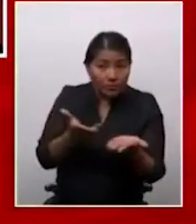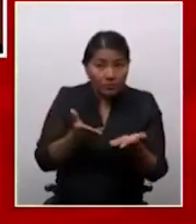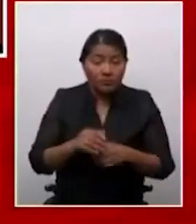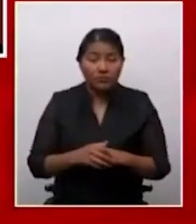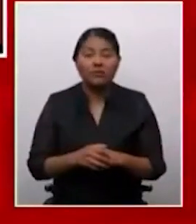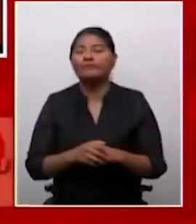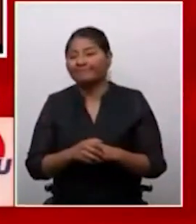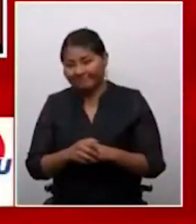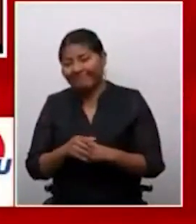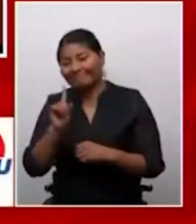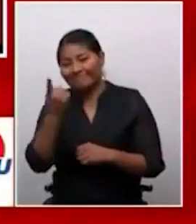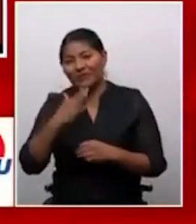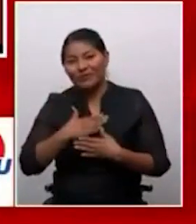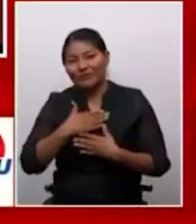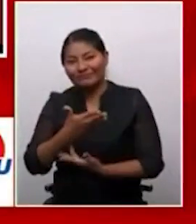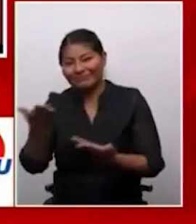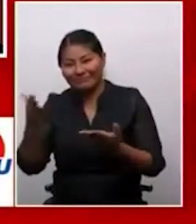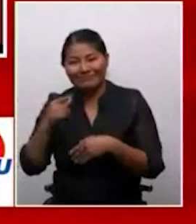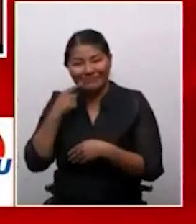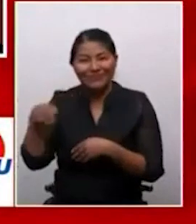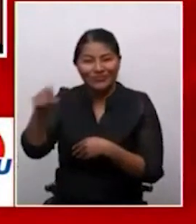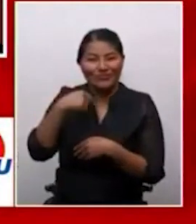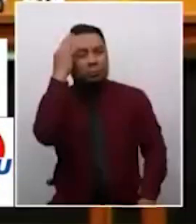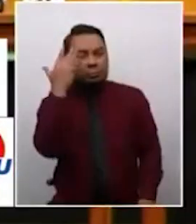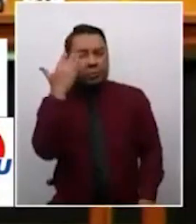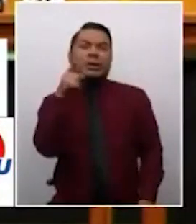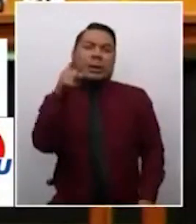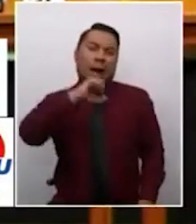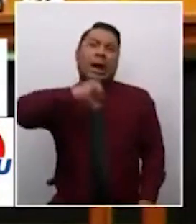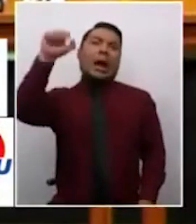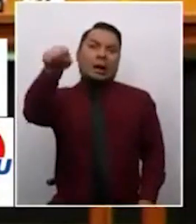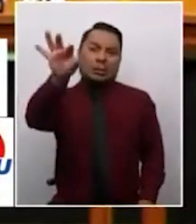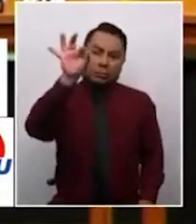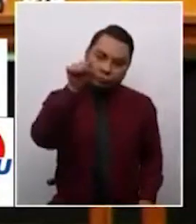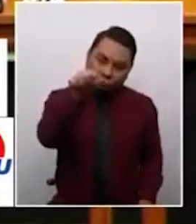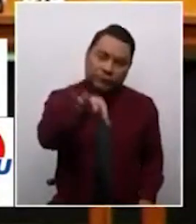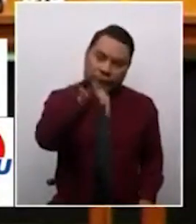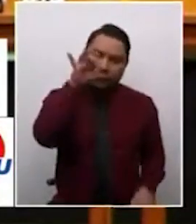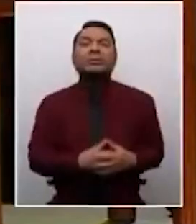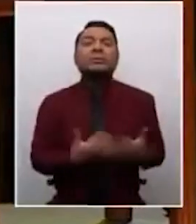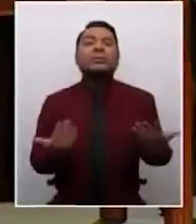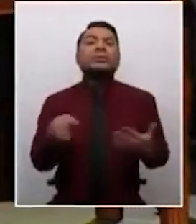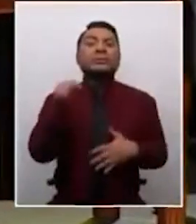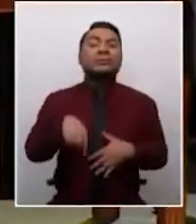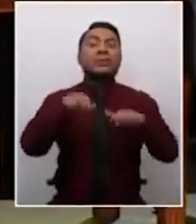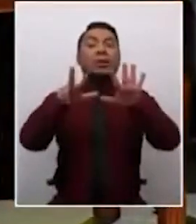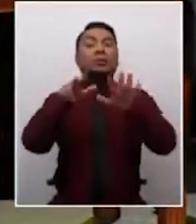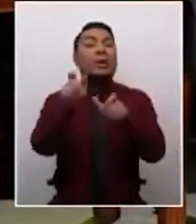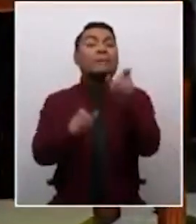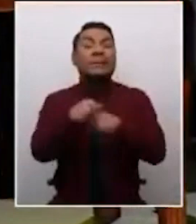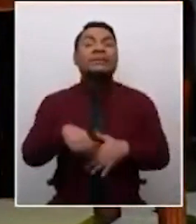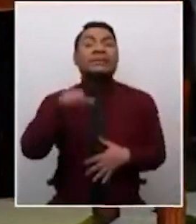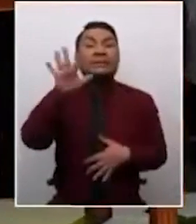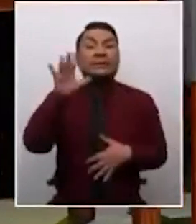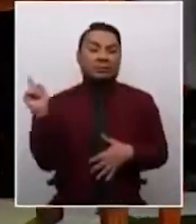solidaridad con todos los periodistas. No tienen por qué recibir maltratos de nadie. Forsyth fue el siguiente en ser atacado. Chejade, en su mensaje